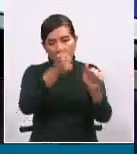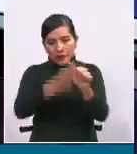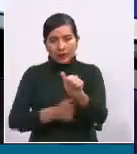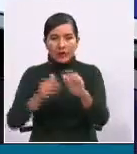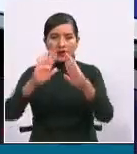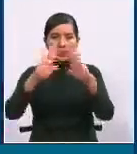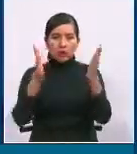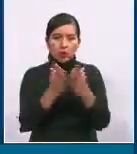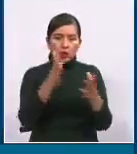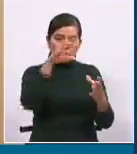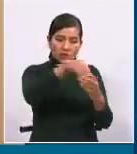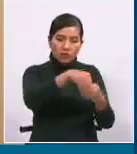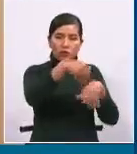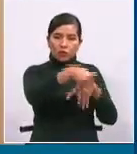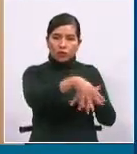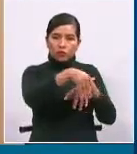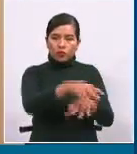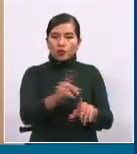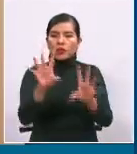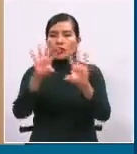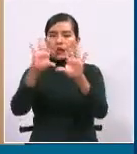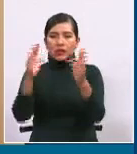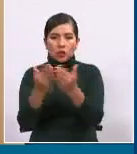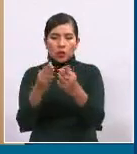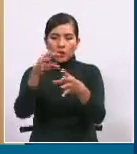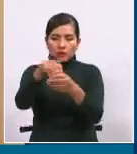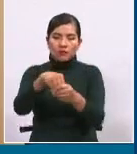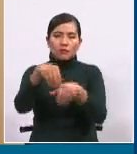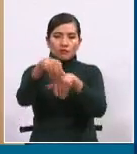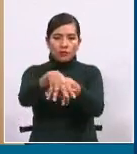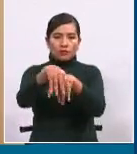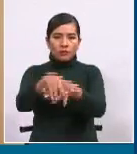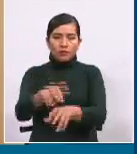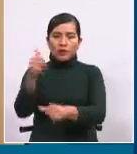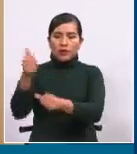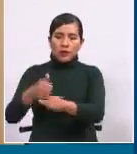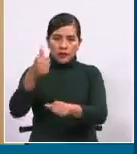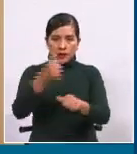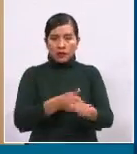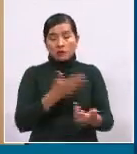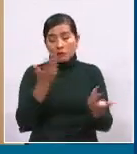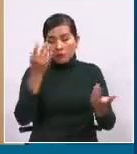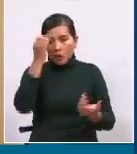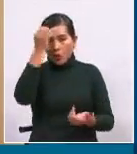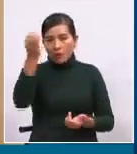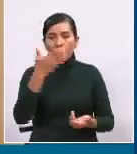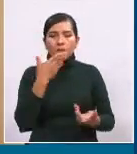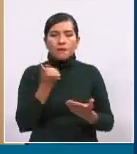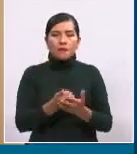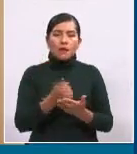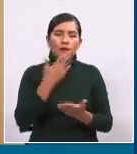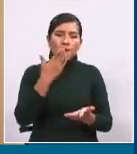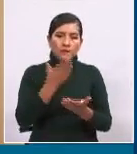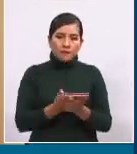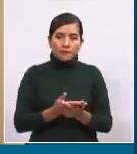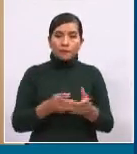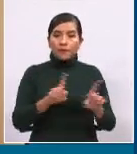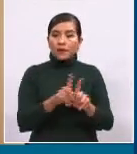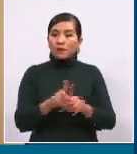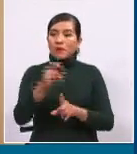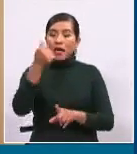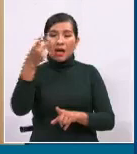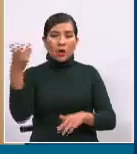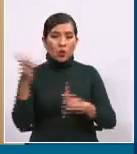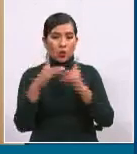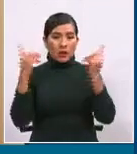poder de que los estudiantes desfilen en su unidad educativa. Por otro lado, en algunos departamentos están, desfilan